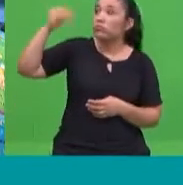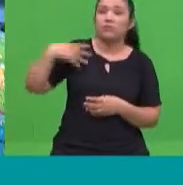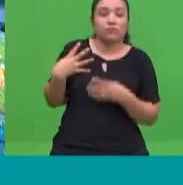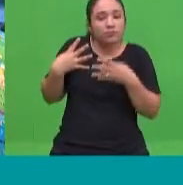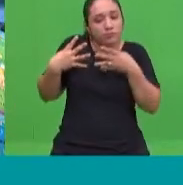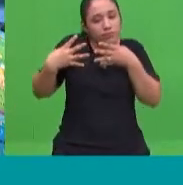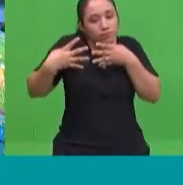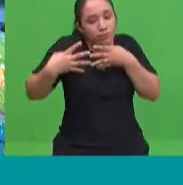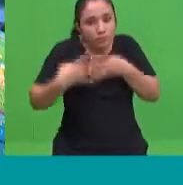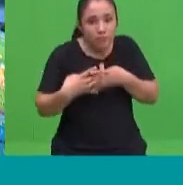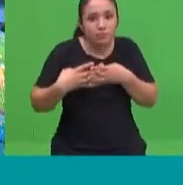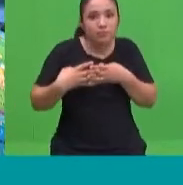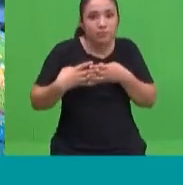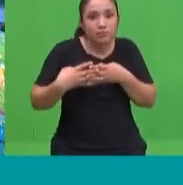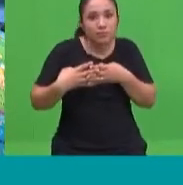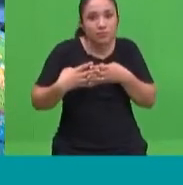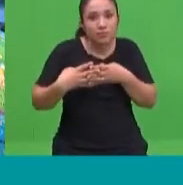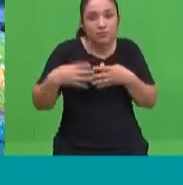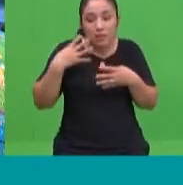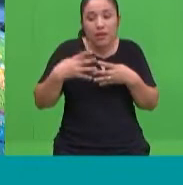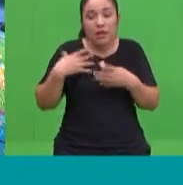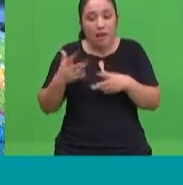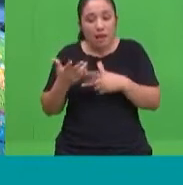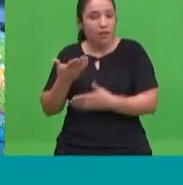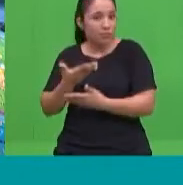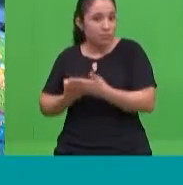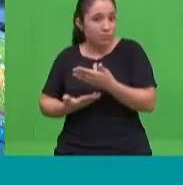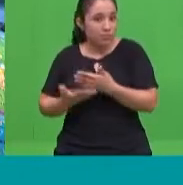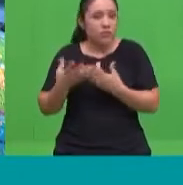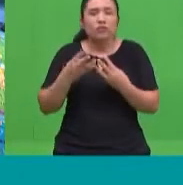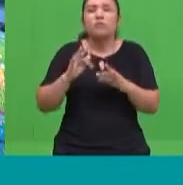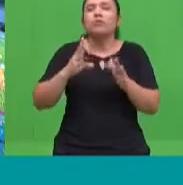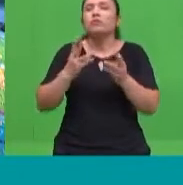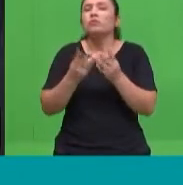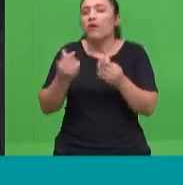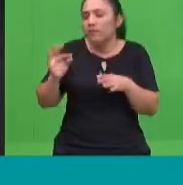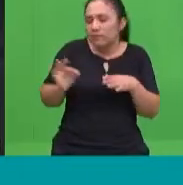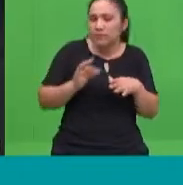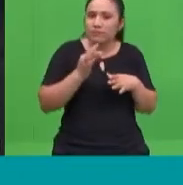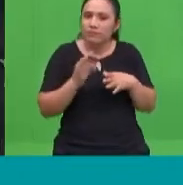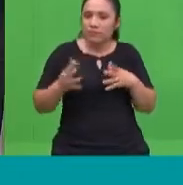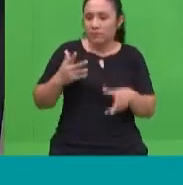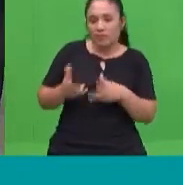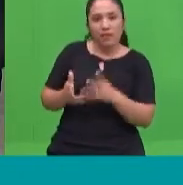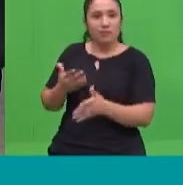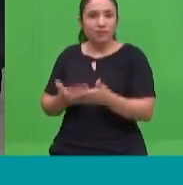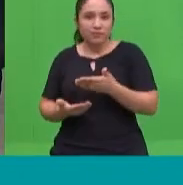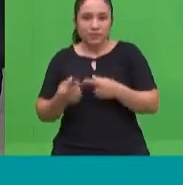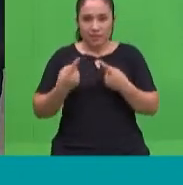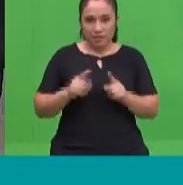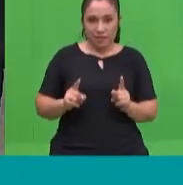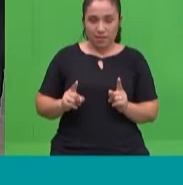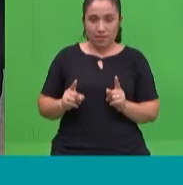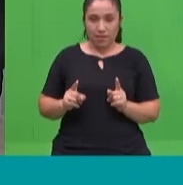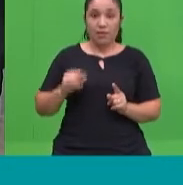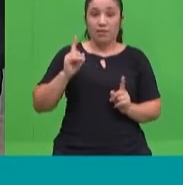en cierto modo, es como que suavemente se van direccionando las acciones. Los adolescentes te presentan otra realidad. Te